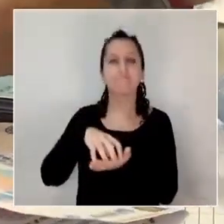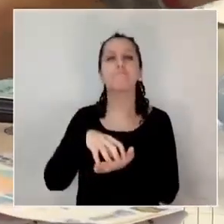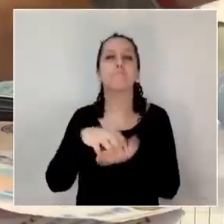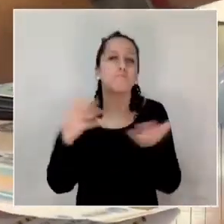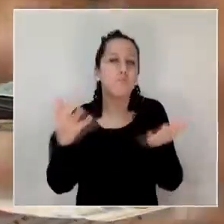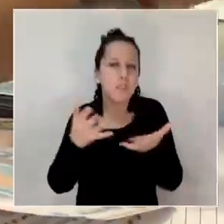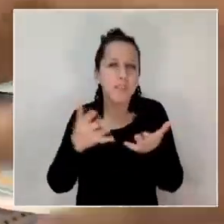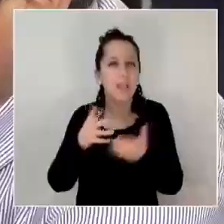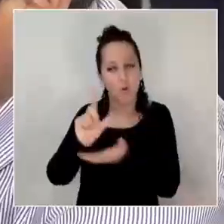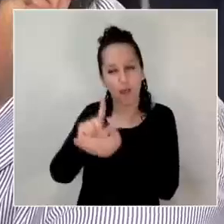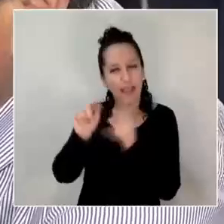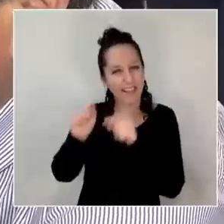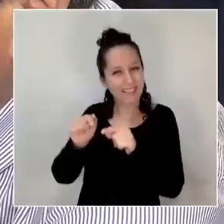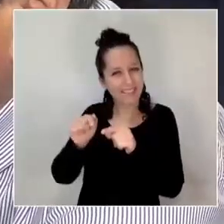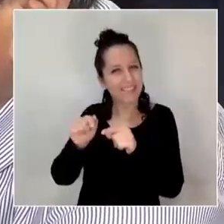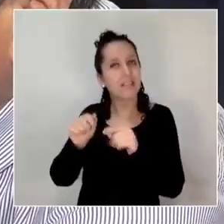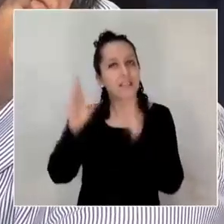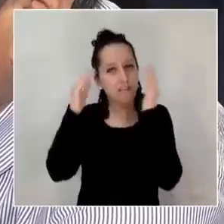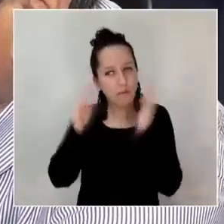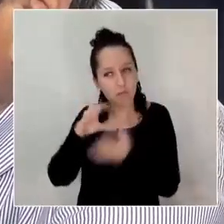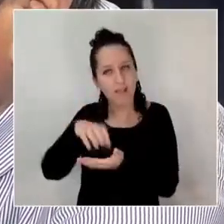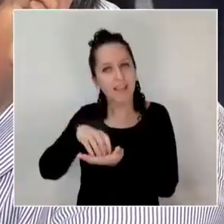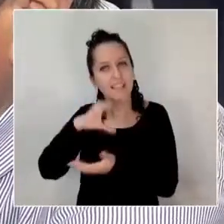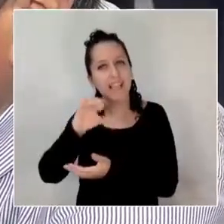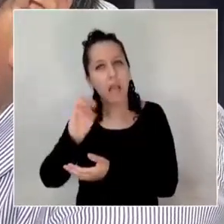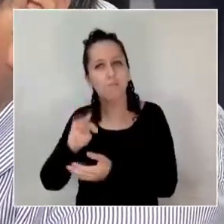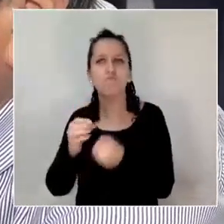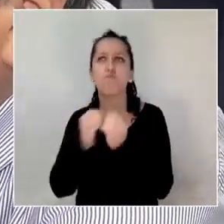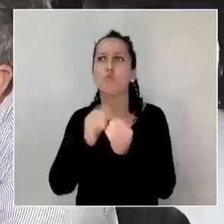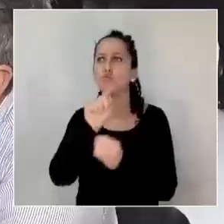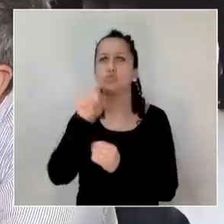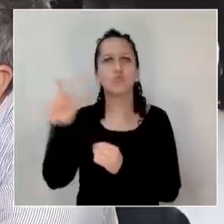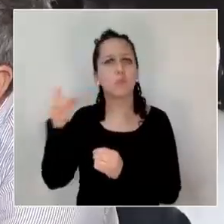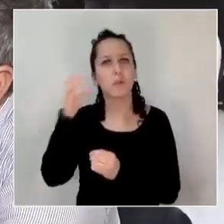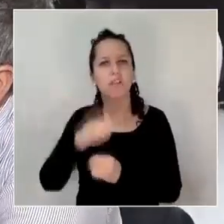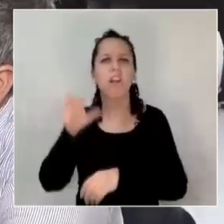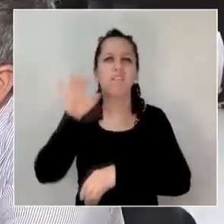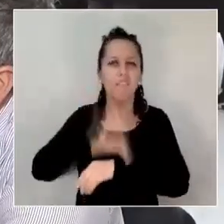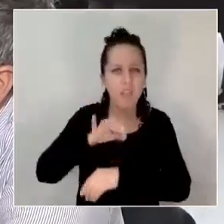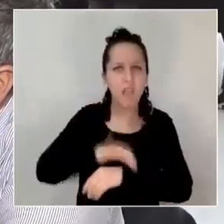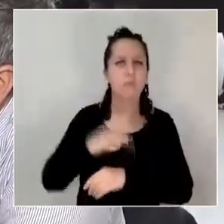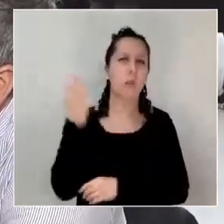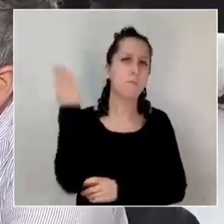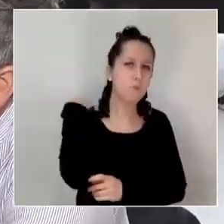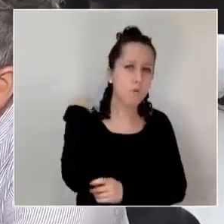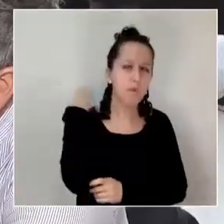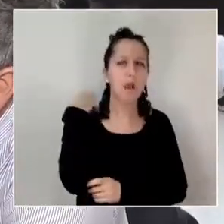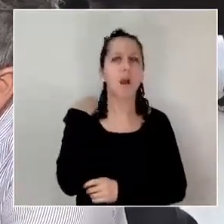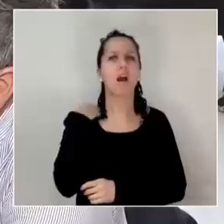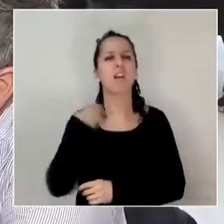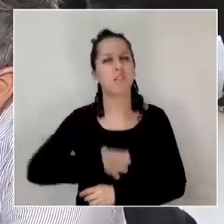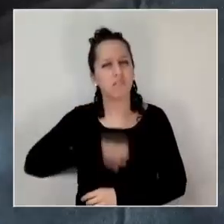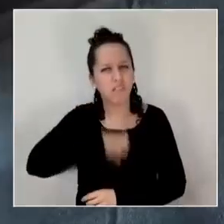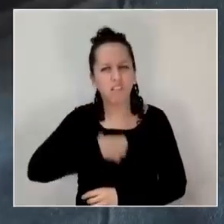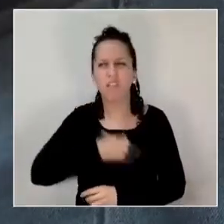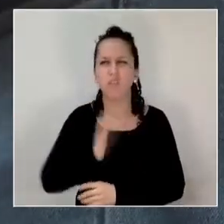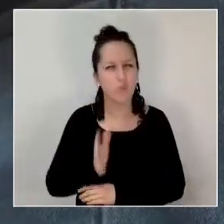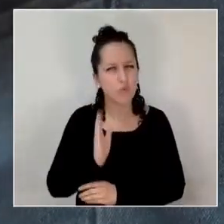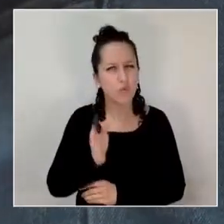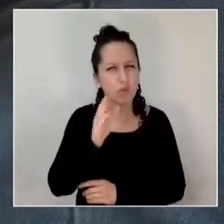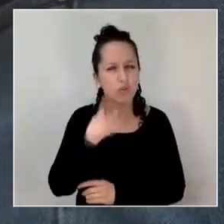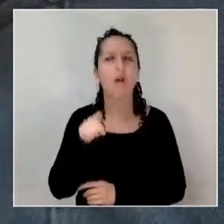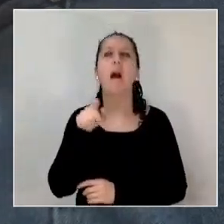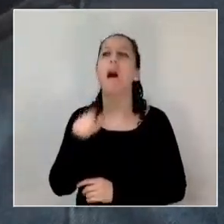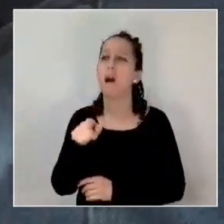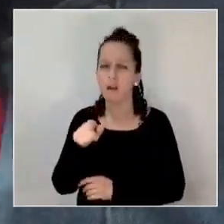al ser una de las áreas de la ciudad con más usuarios con enfermedad pulmonar obstructiva crónica, cuya